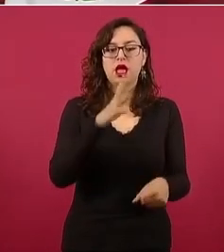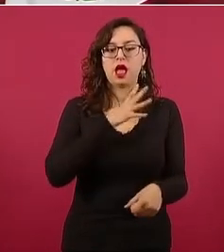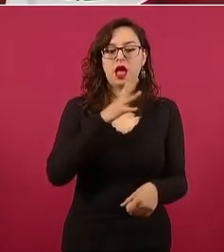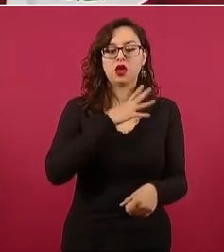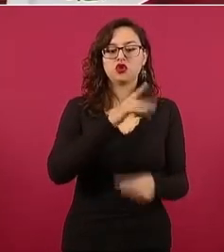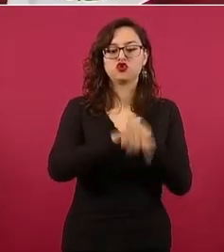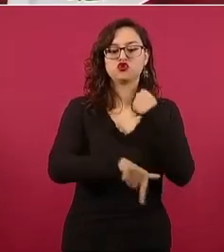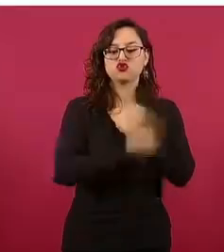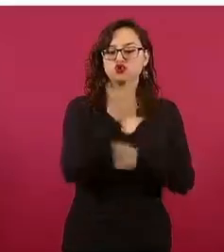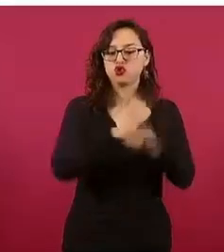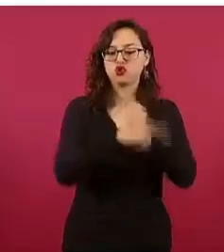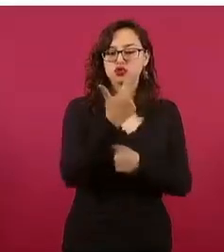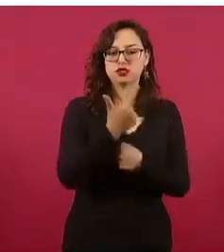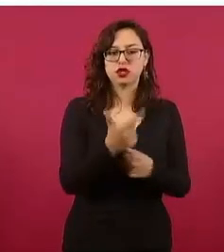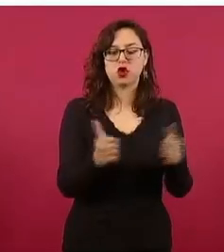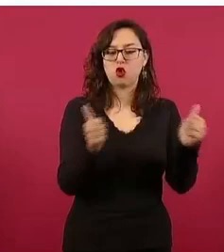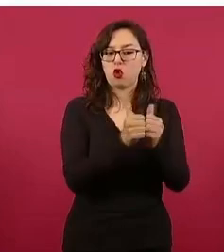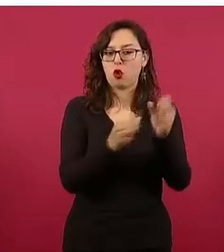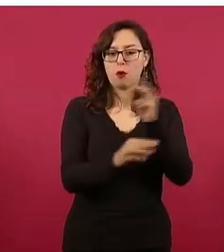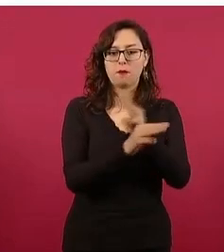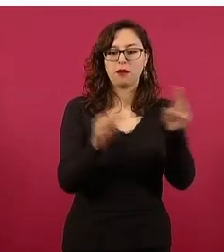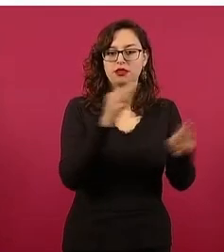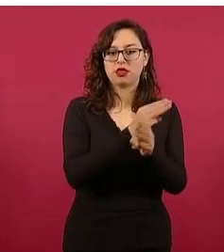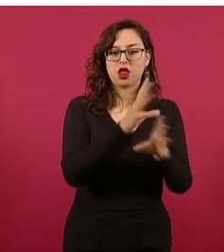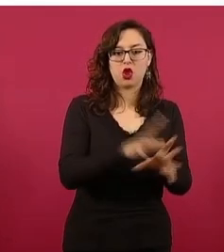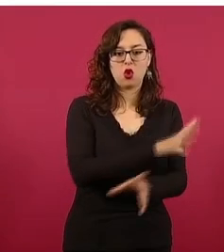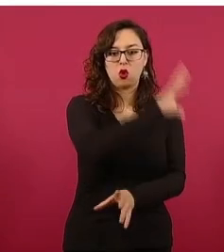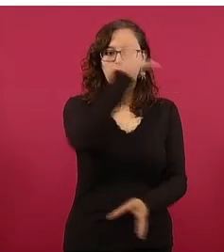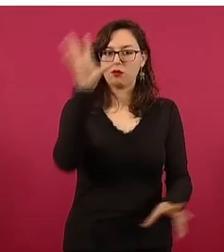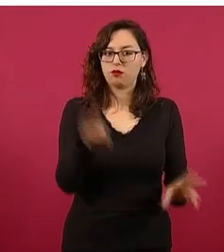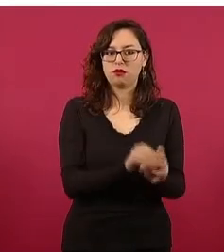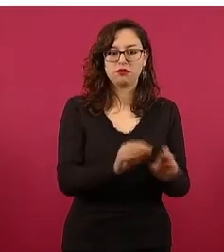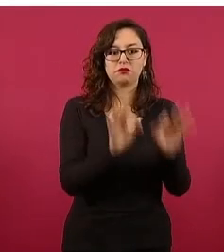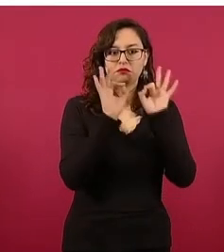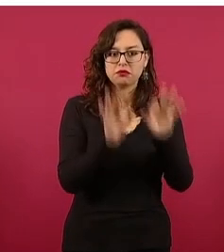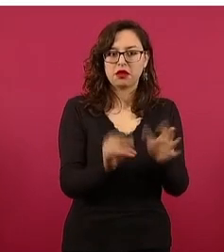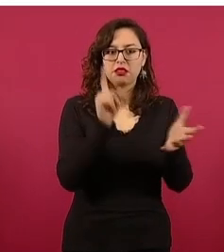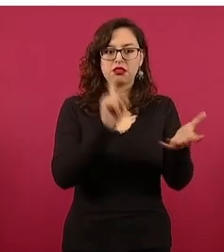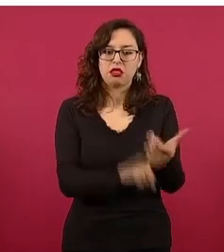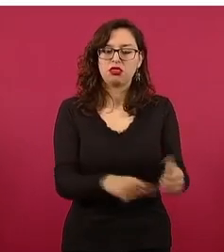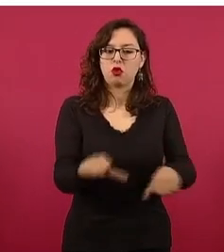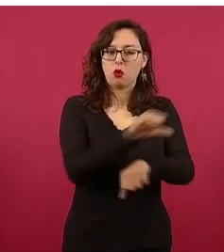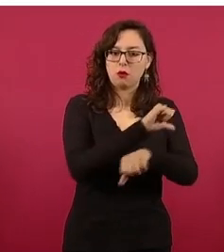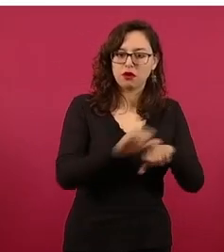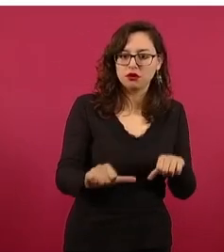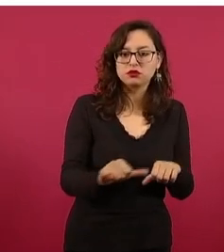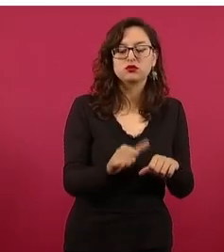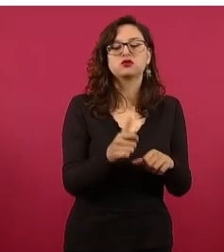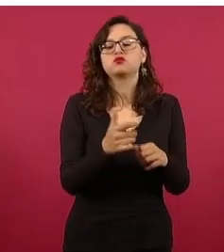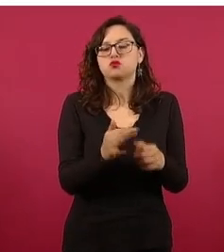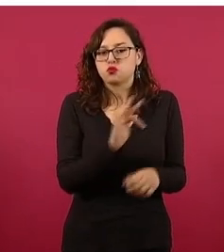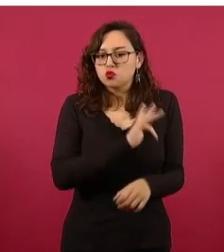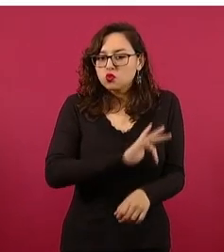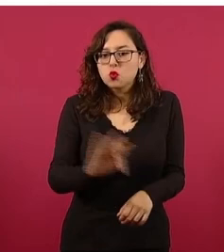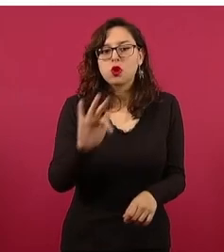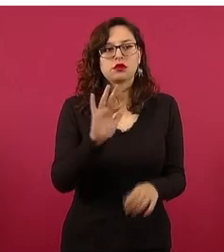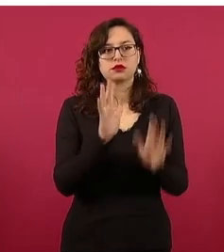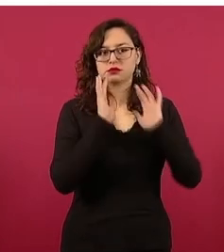tienen quirófanos, porque habían casos,